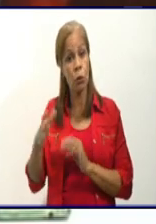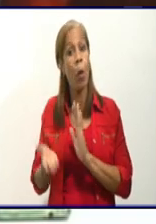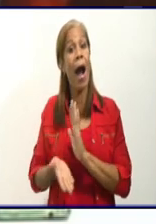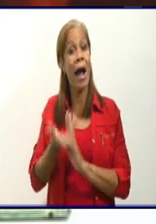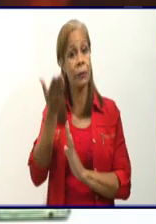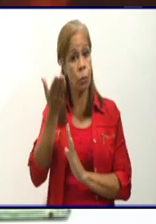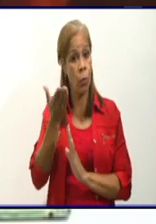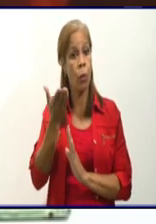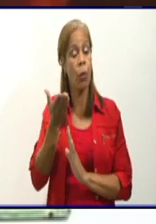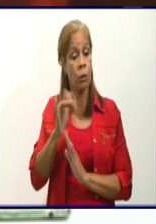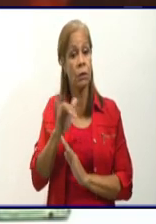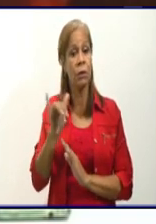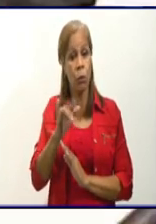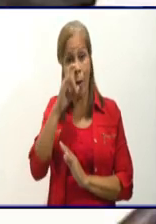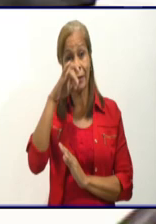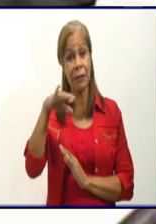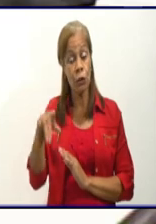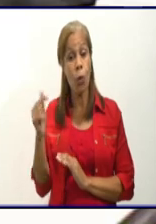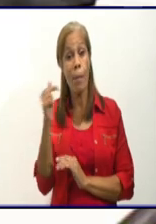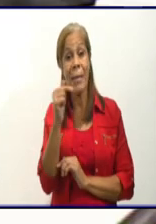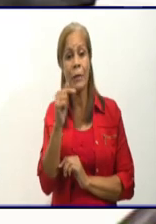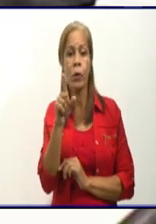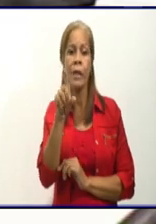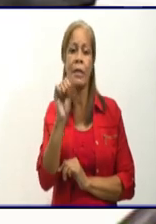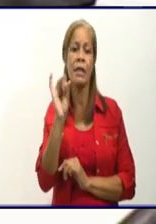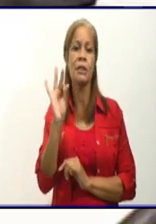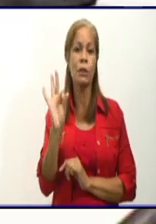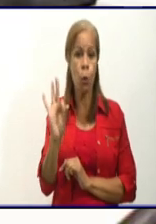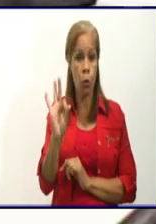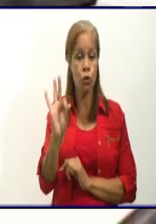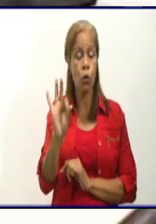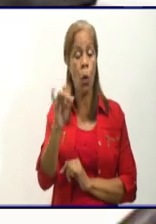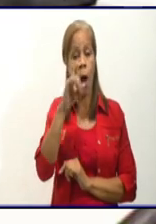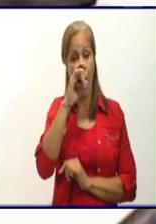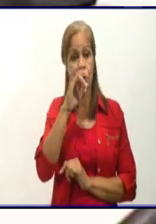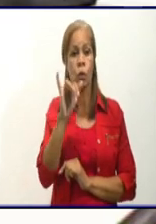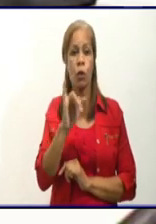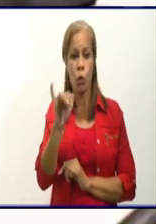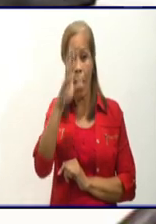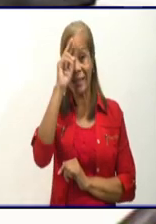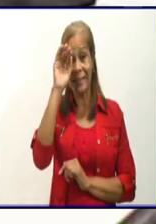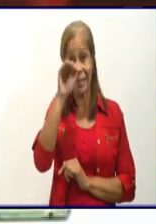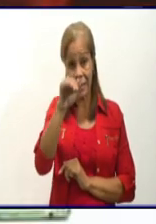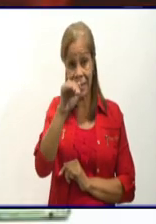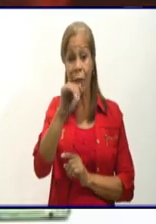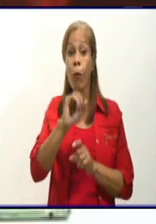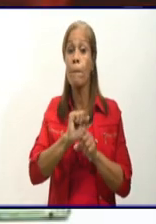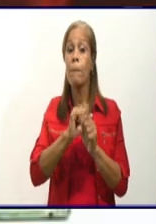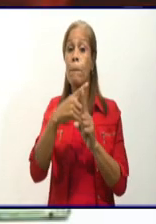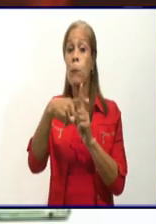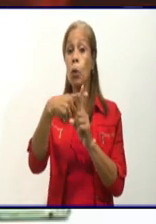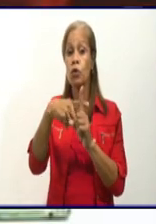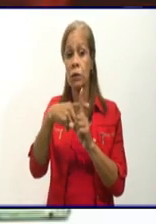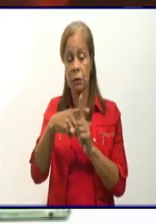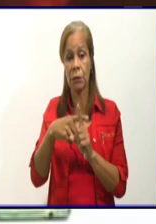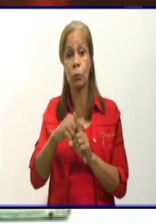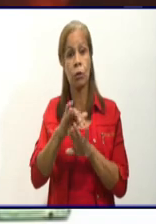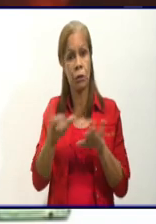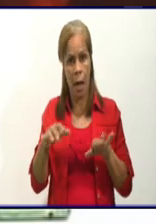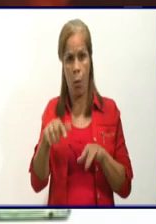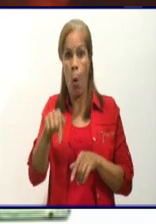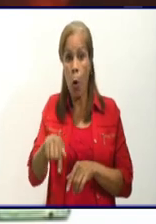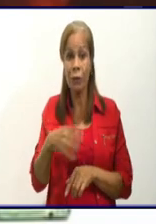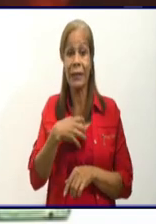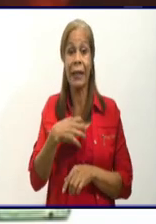Recuerdo cuando yo hacía el programa hace apenas un mes que no llegábamos al centenar de contagios y hoy estamos pasando ya a la cifra de 300.